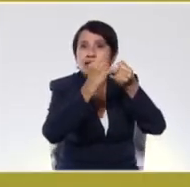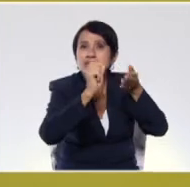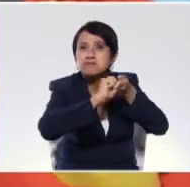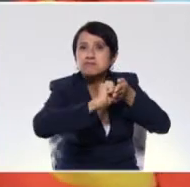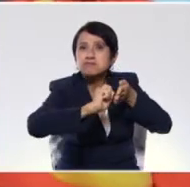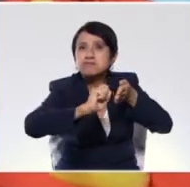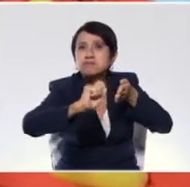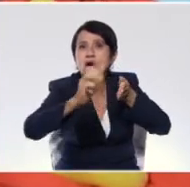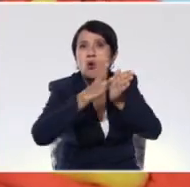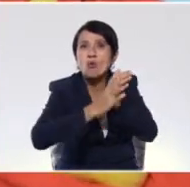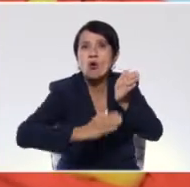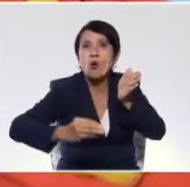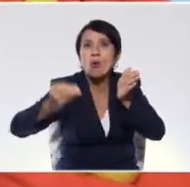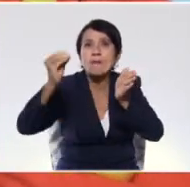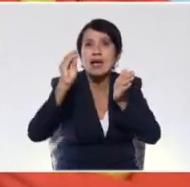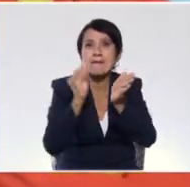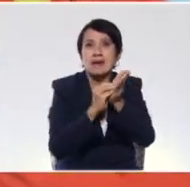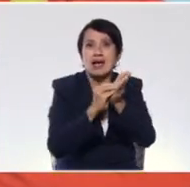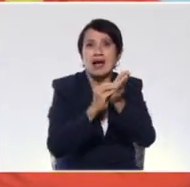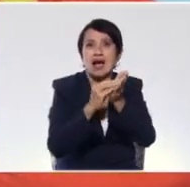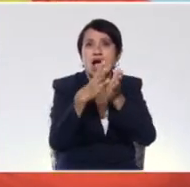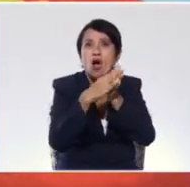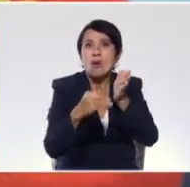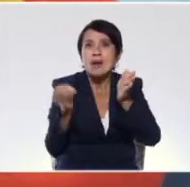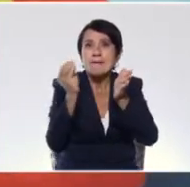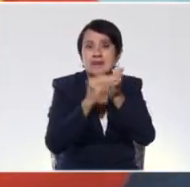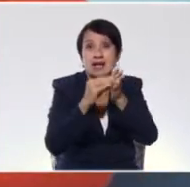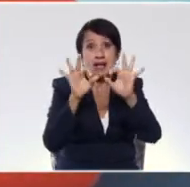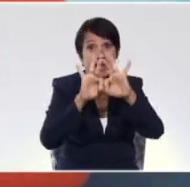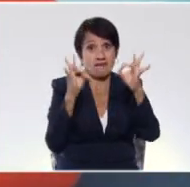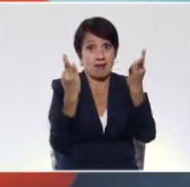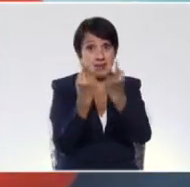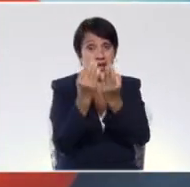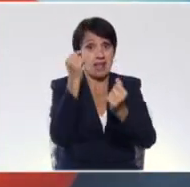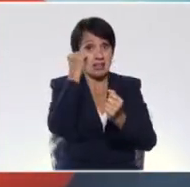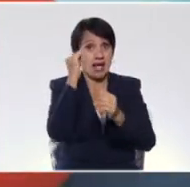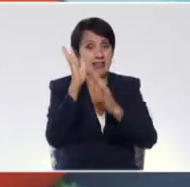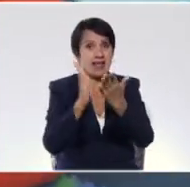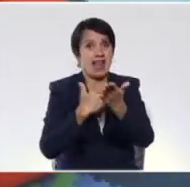Se los puedes también compartir a los familiares por el día del libro.